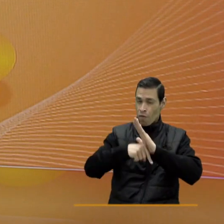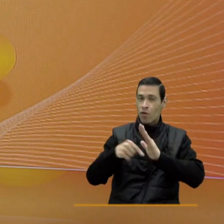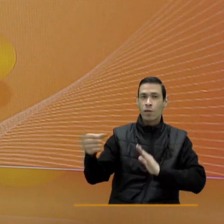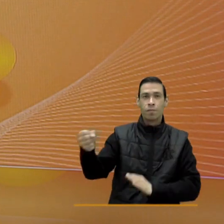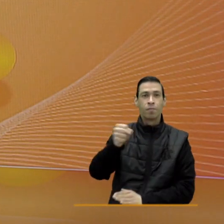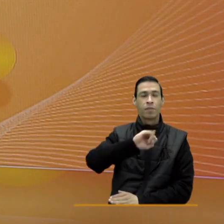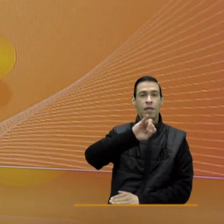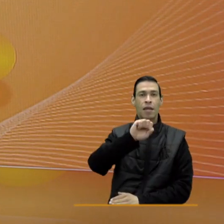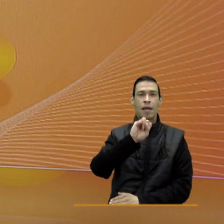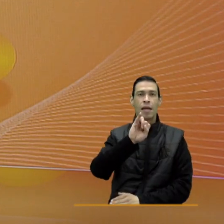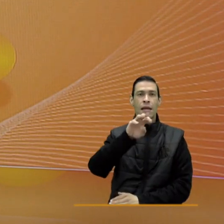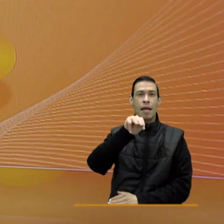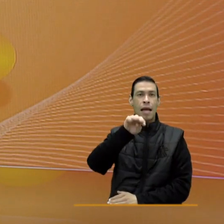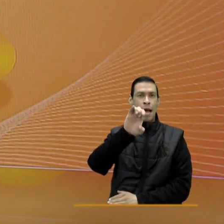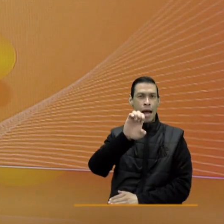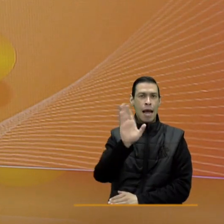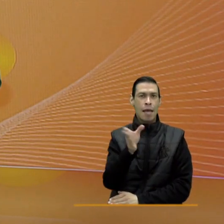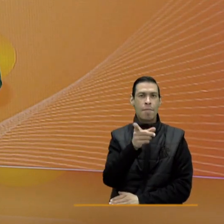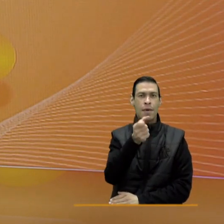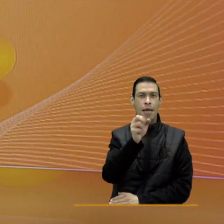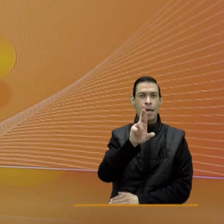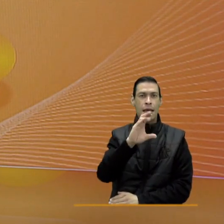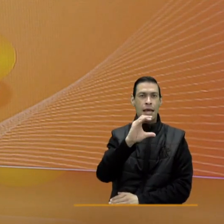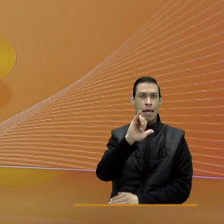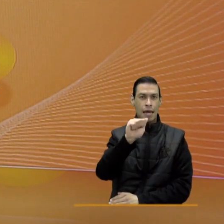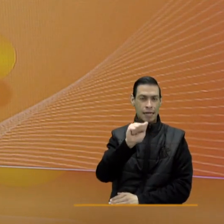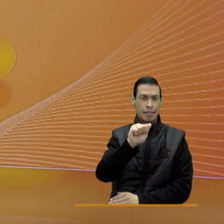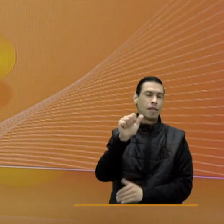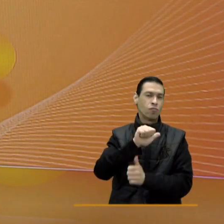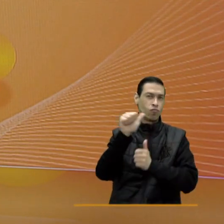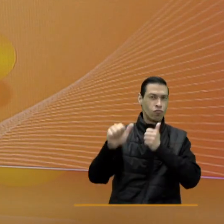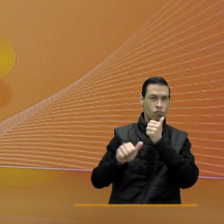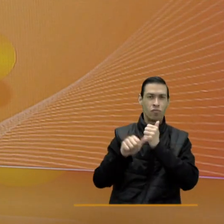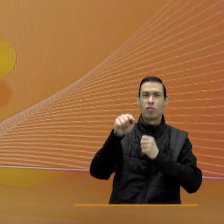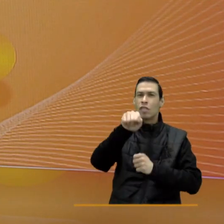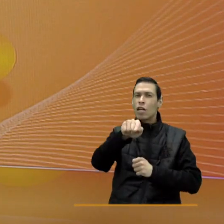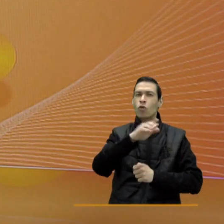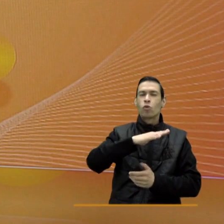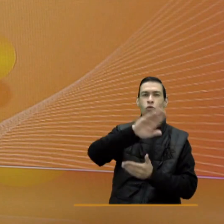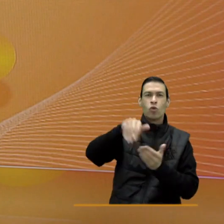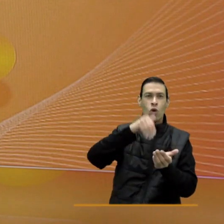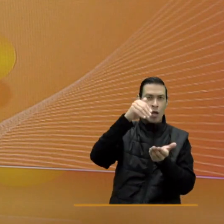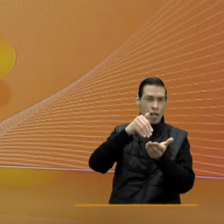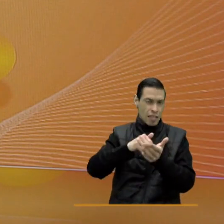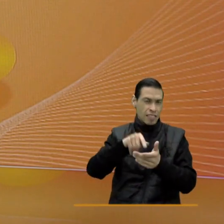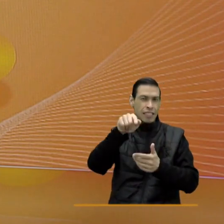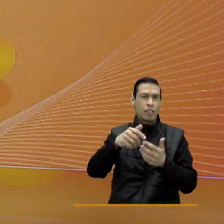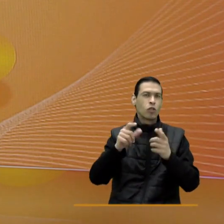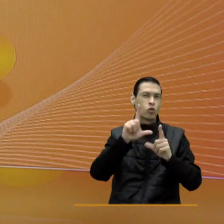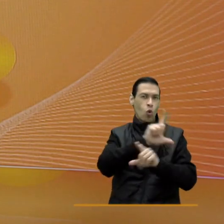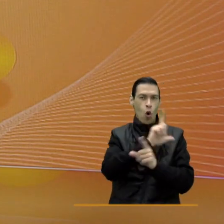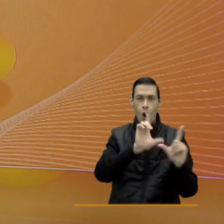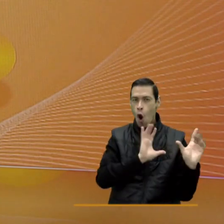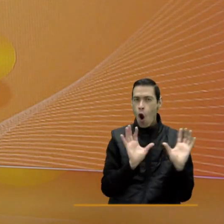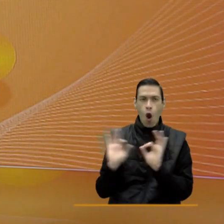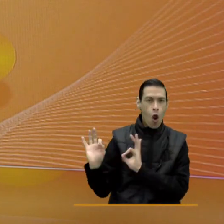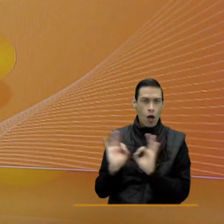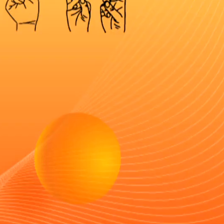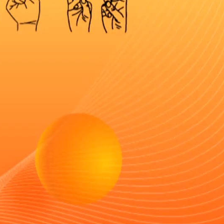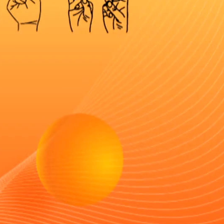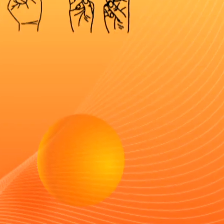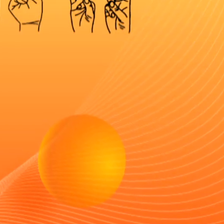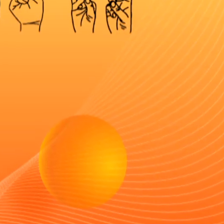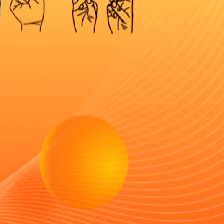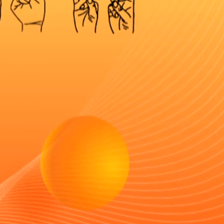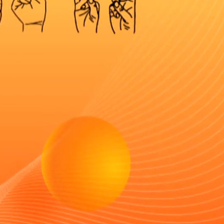nos acompaña Jaime García Dimotoli, subdirector del Centro de Mercados, Logística y Tecnologías del Sena de la Regional Distrito Capital.